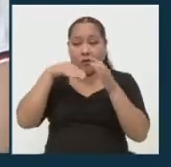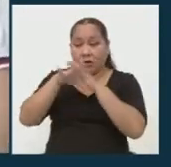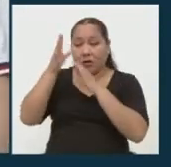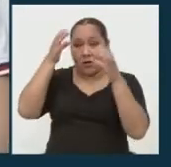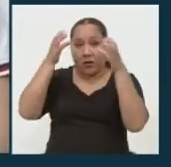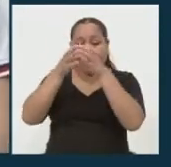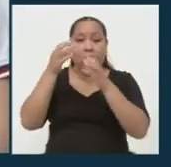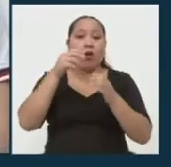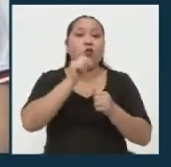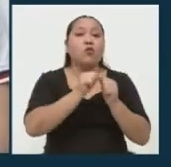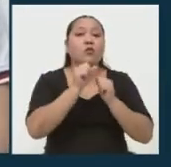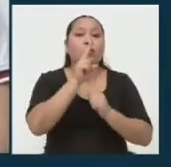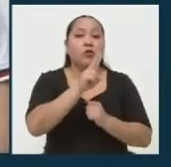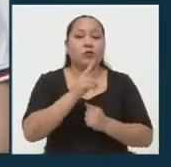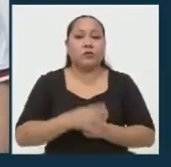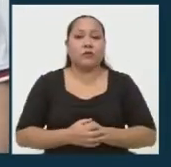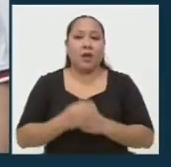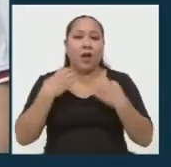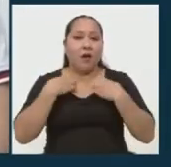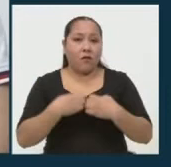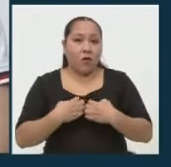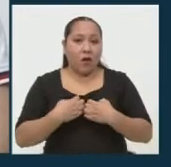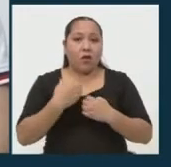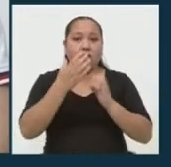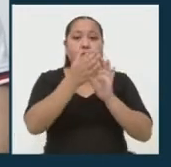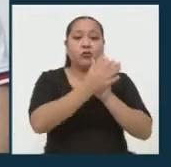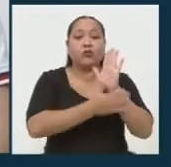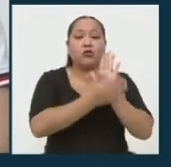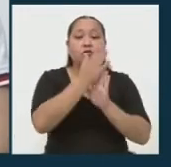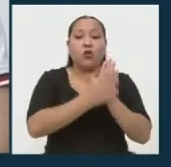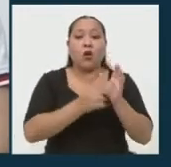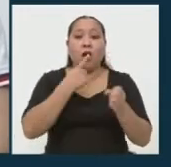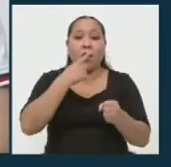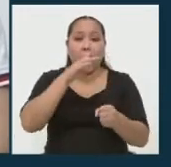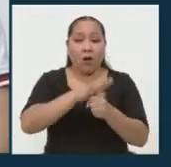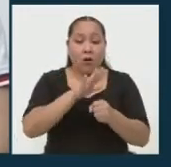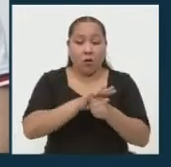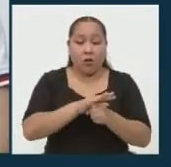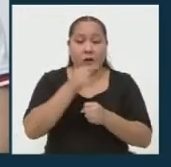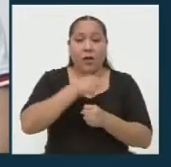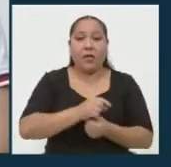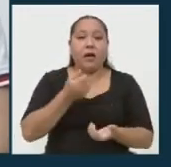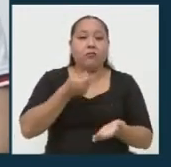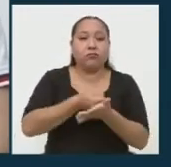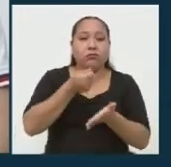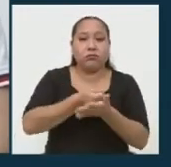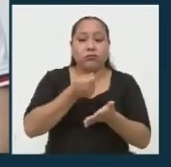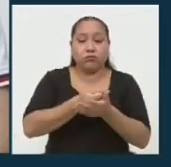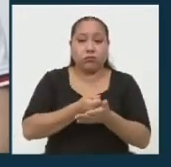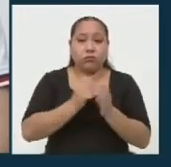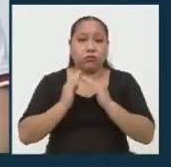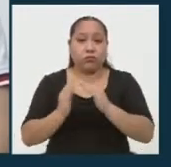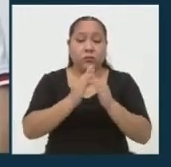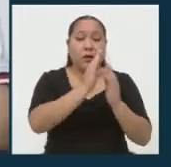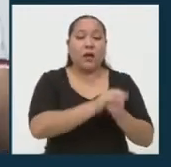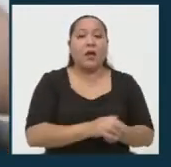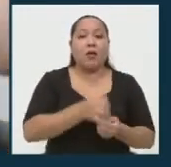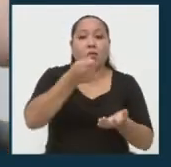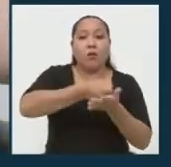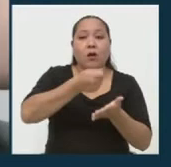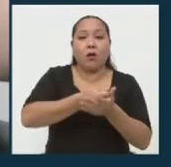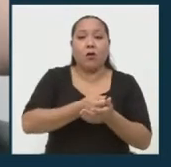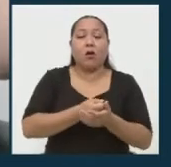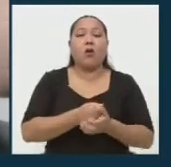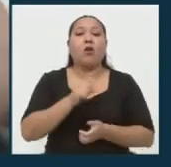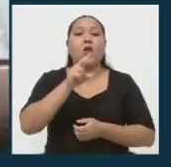con el número 2. Es abogado y según su declaración jurada de ingresos de bienes y rentas en su hoja de vida, registró un ingreso